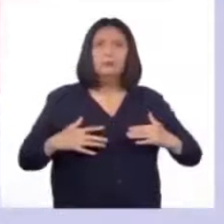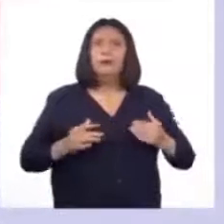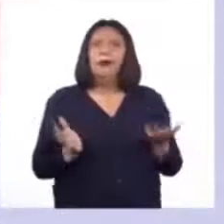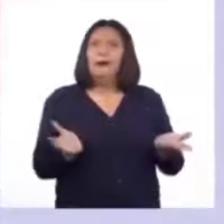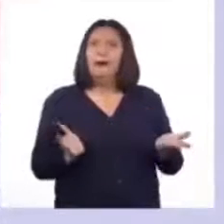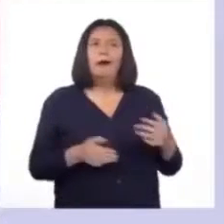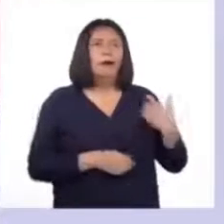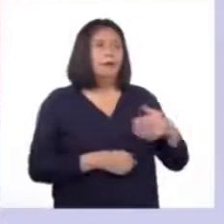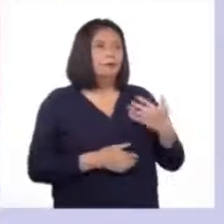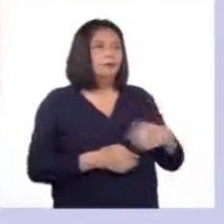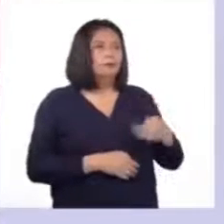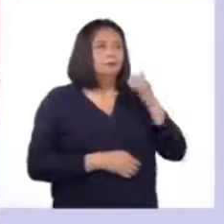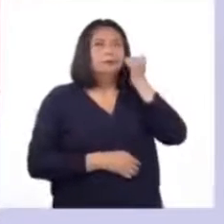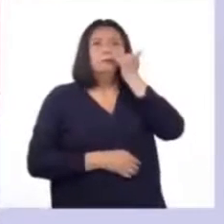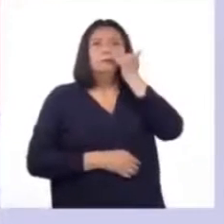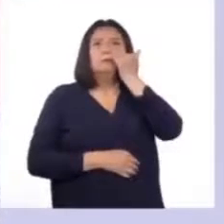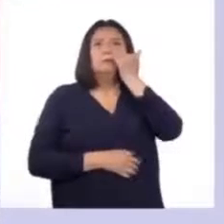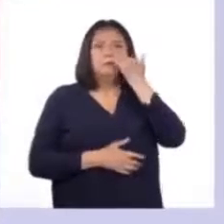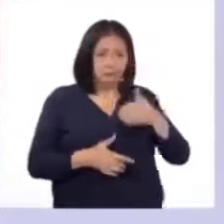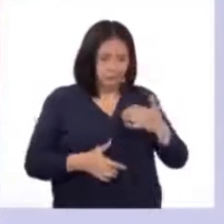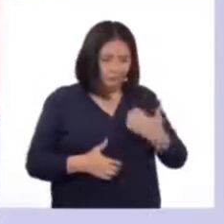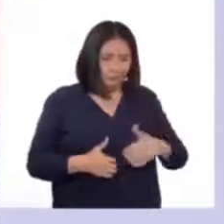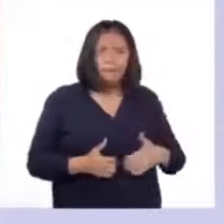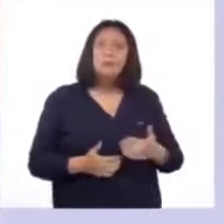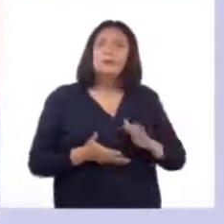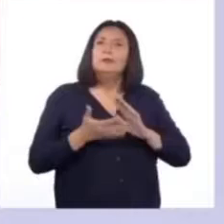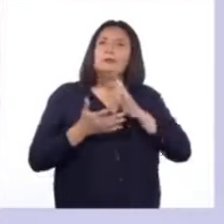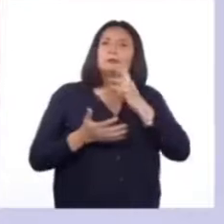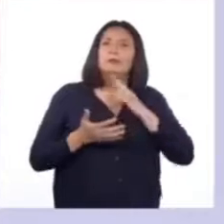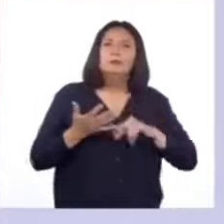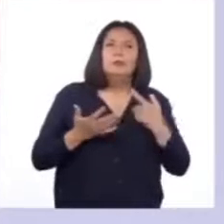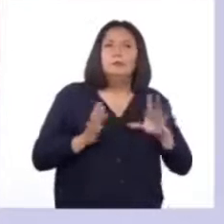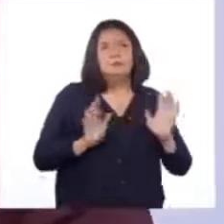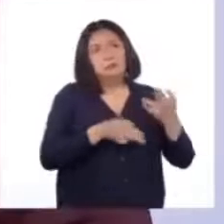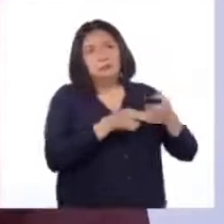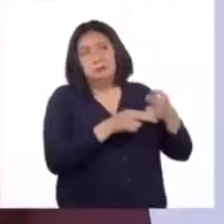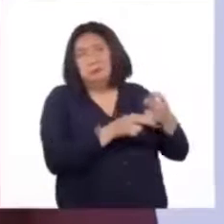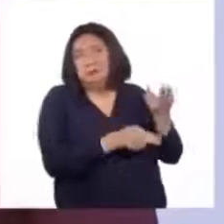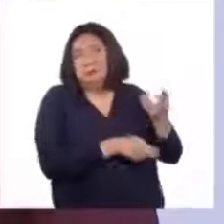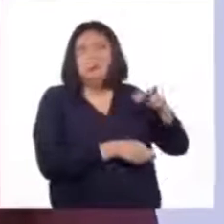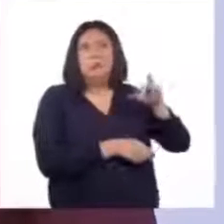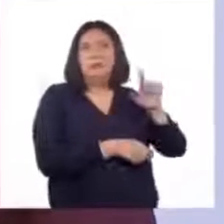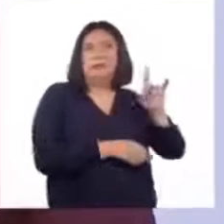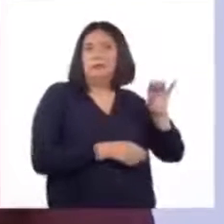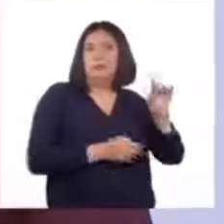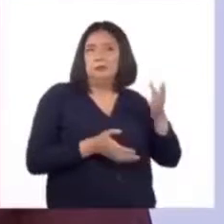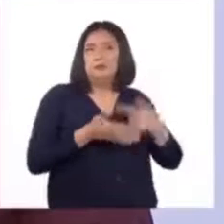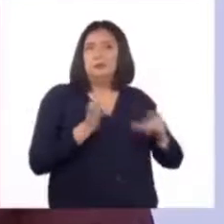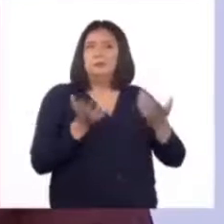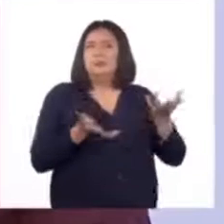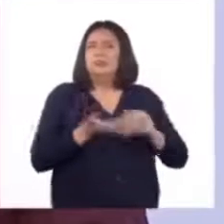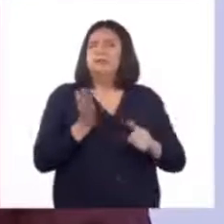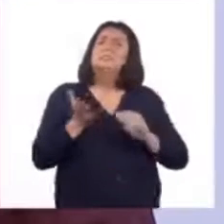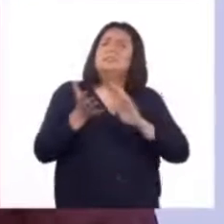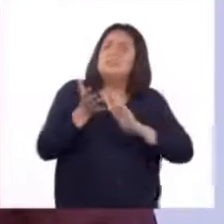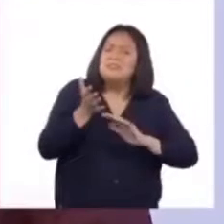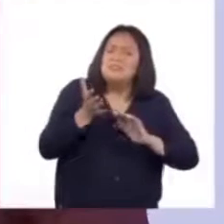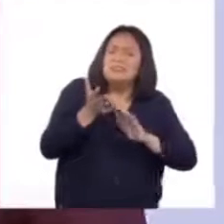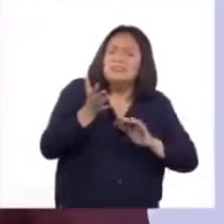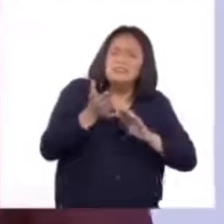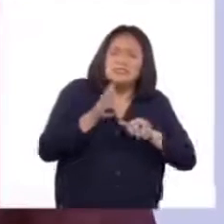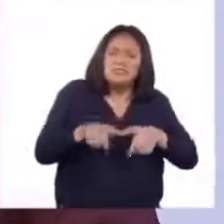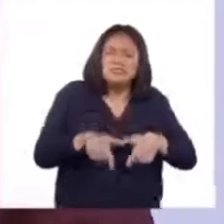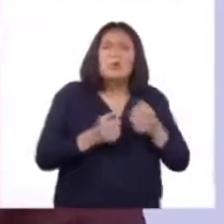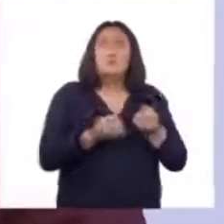Aparece la menstruación, también llamado periodo o regla. El periodo es un pequeño sangrado que dura